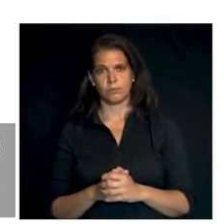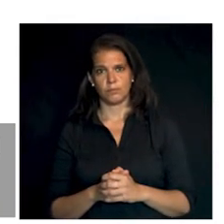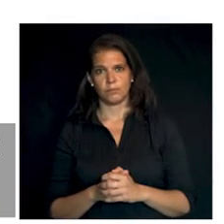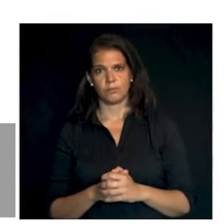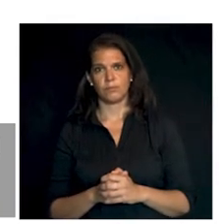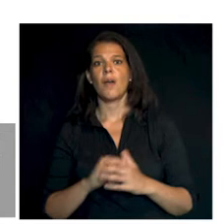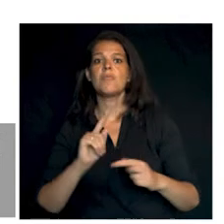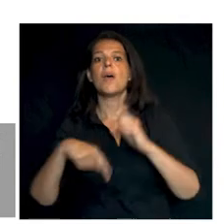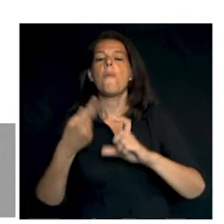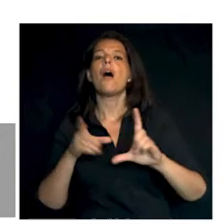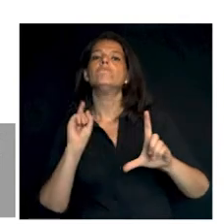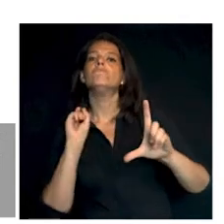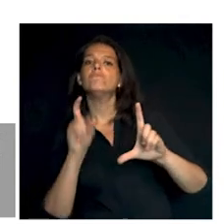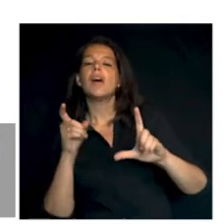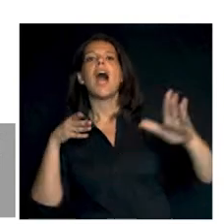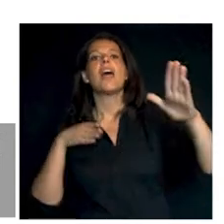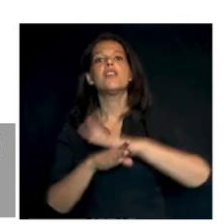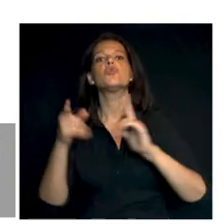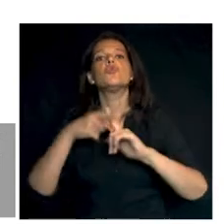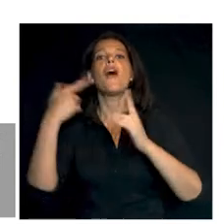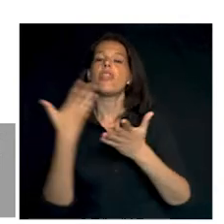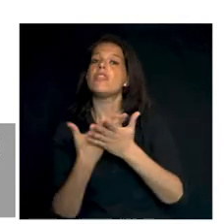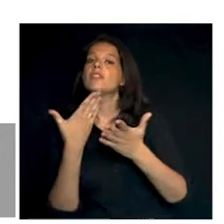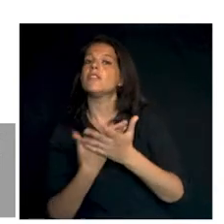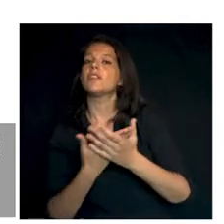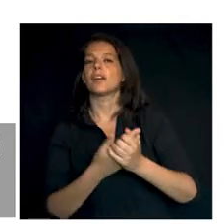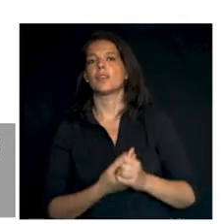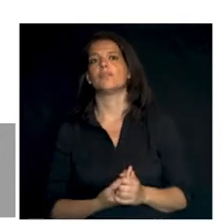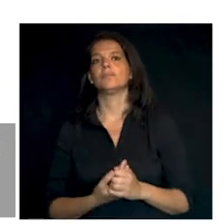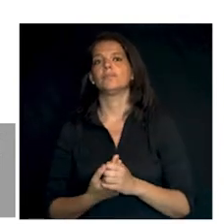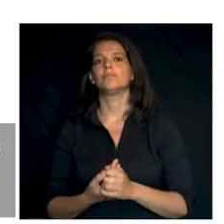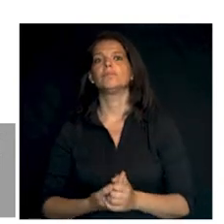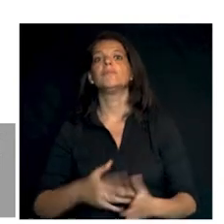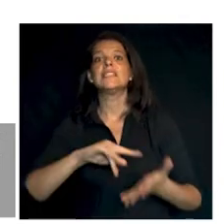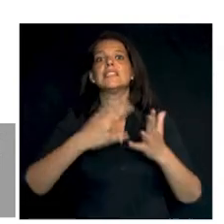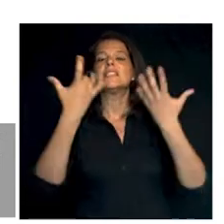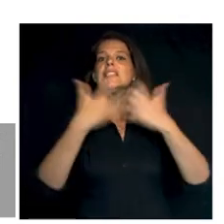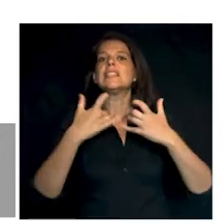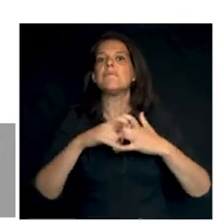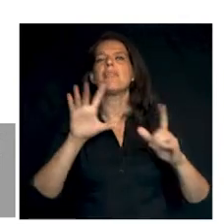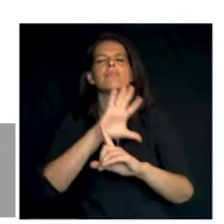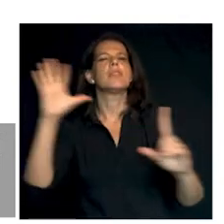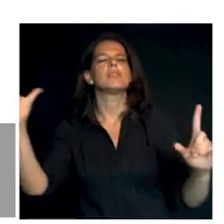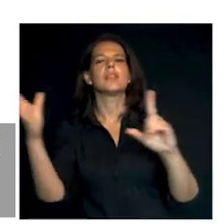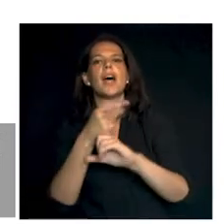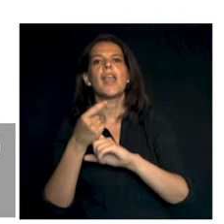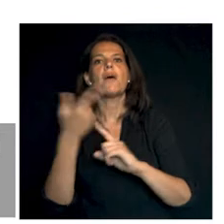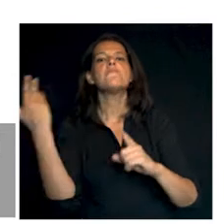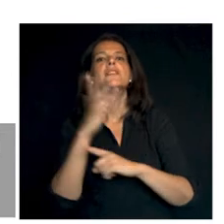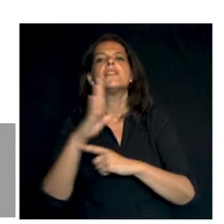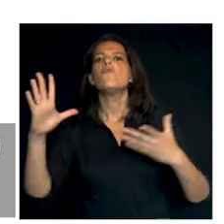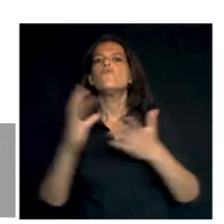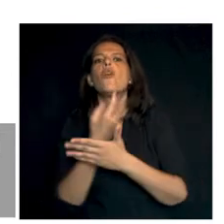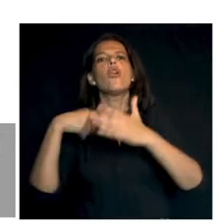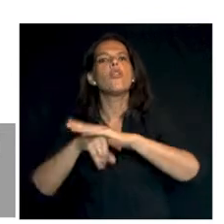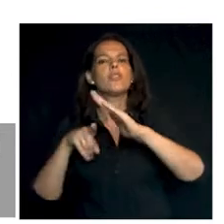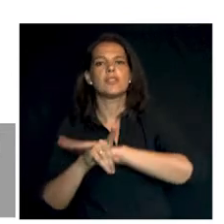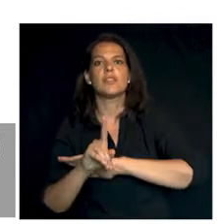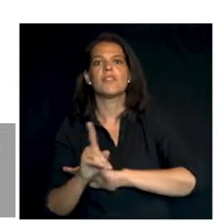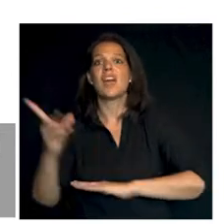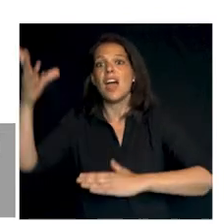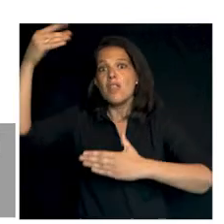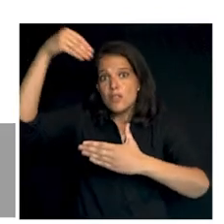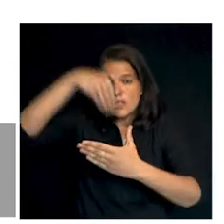Tras pulsar en acceso con certificado, el sistema procederá a la detección y presentación de los certificados